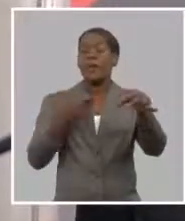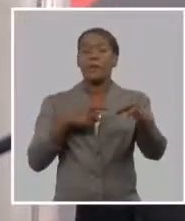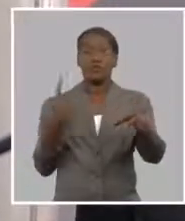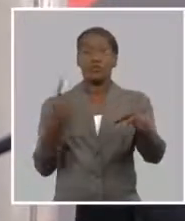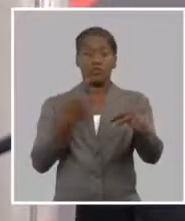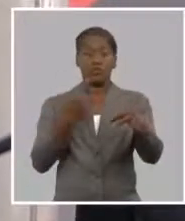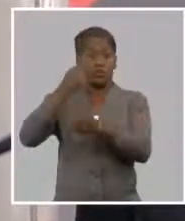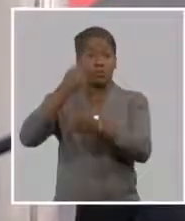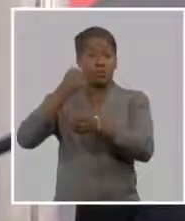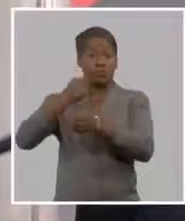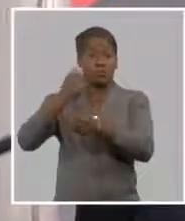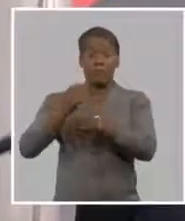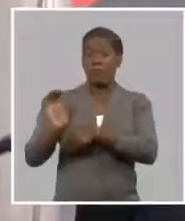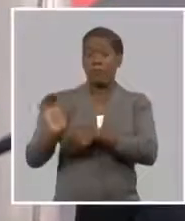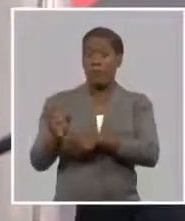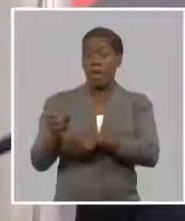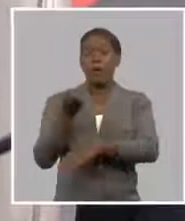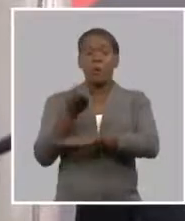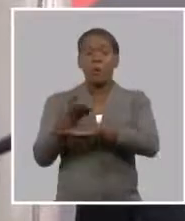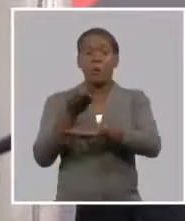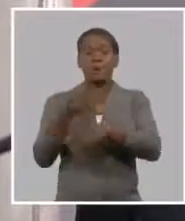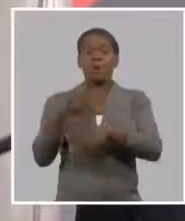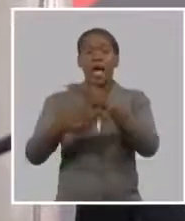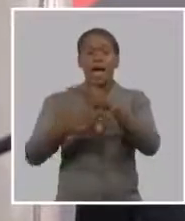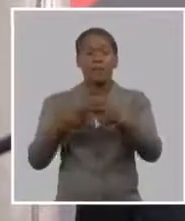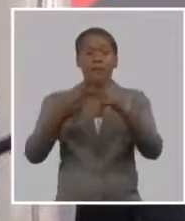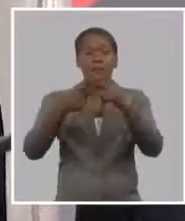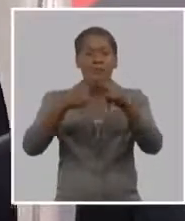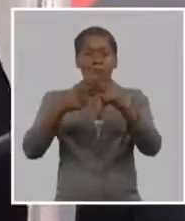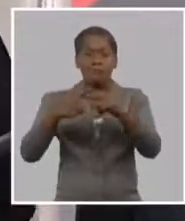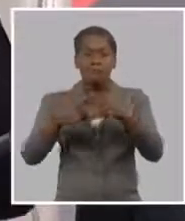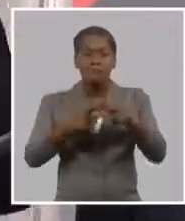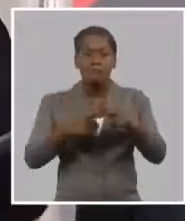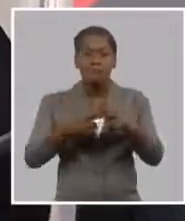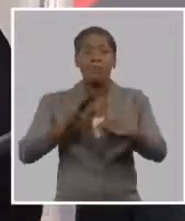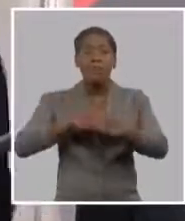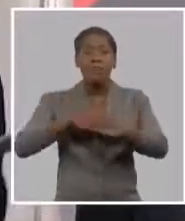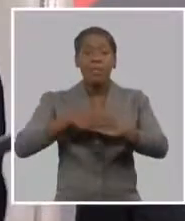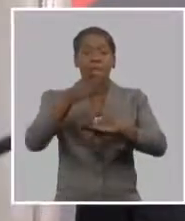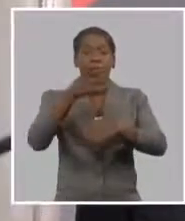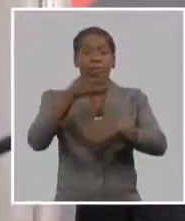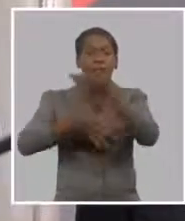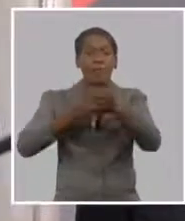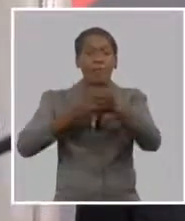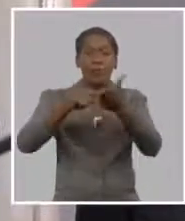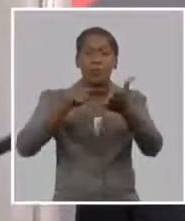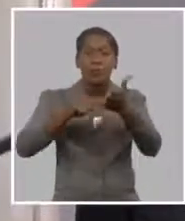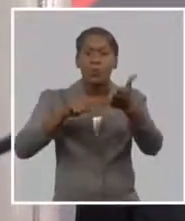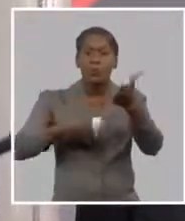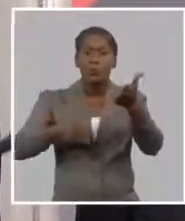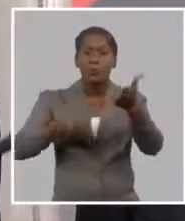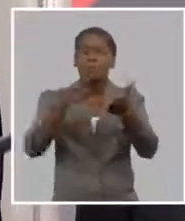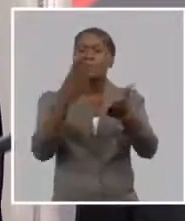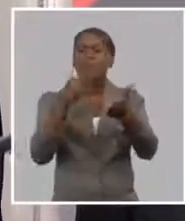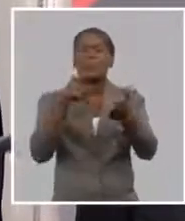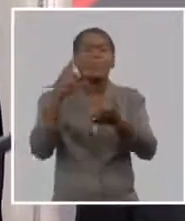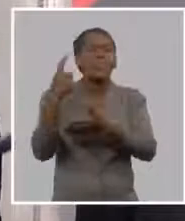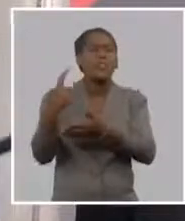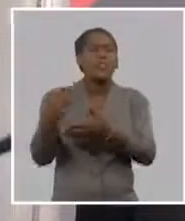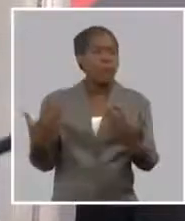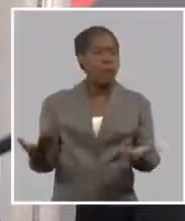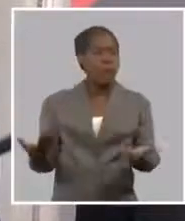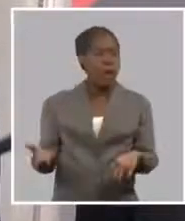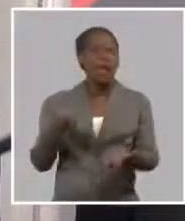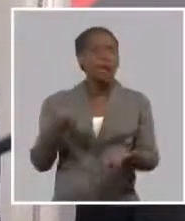ayuda a su confección para que el cliente nos pueda trasladar qué realmente él necesita. La póliza de seguro